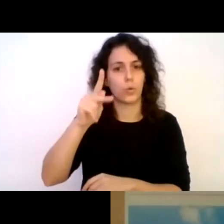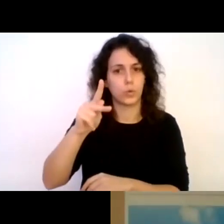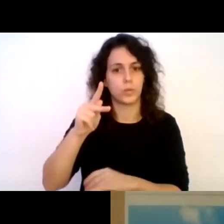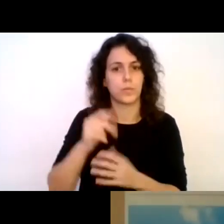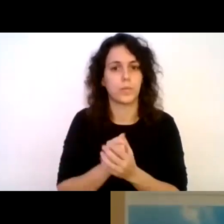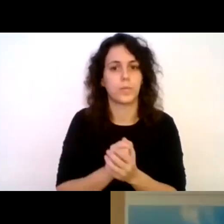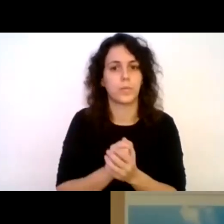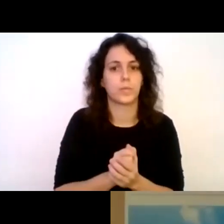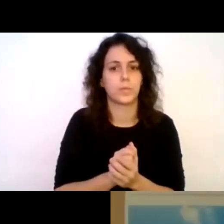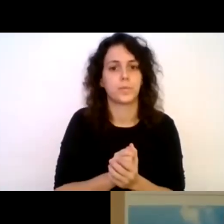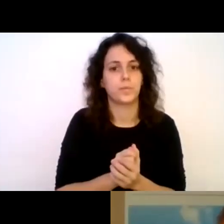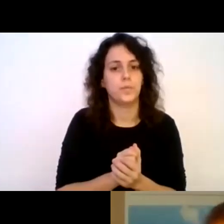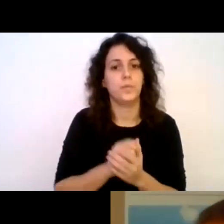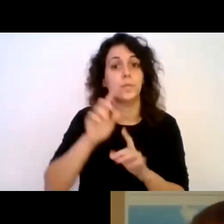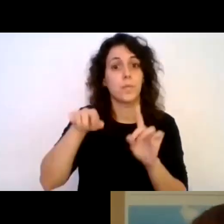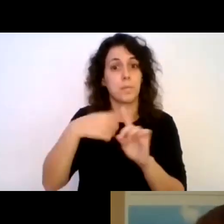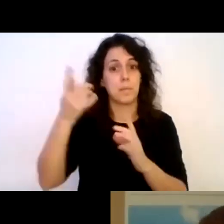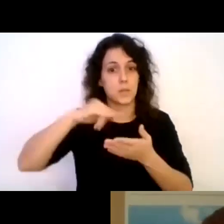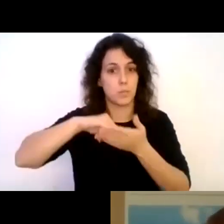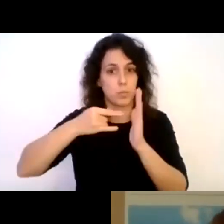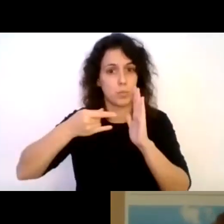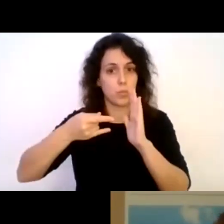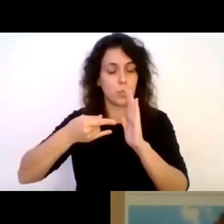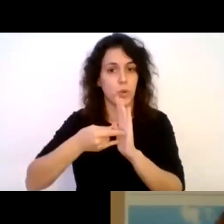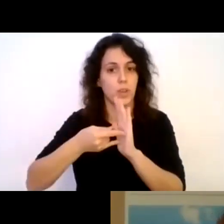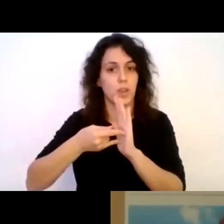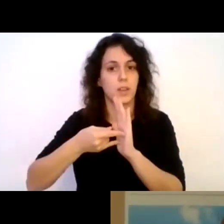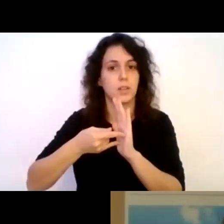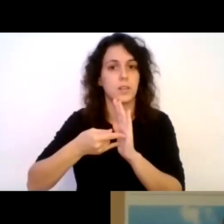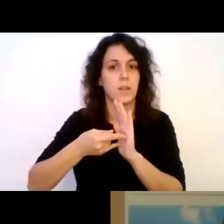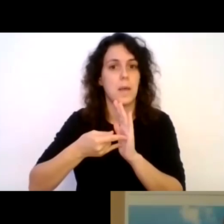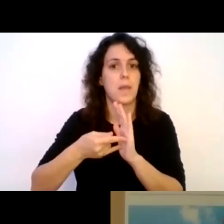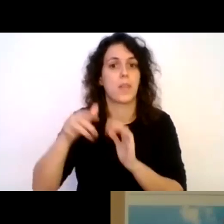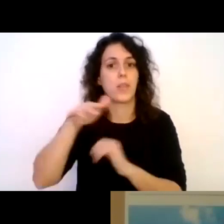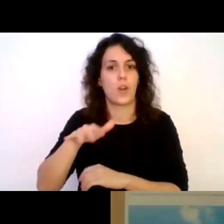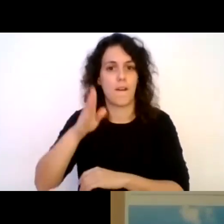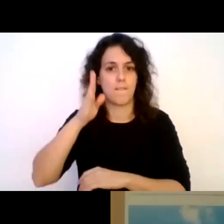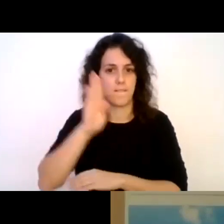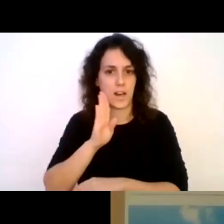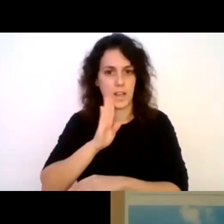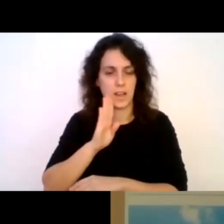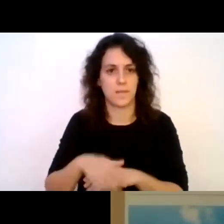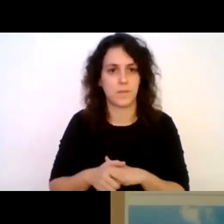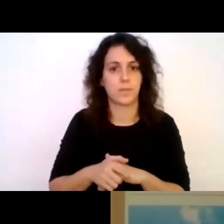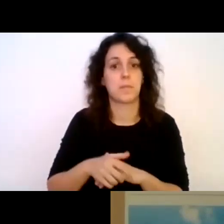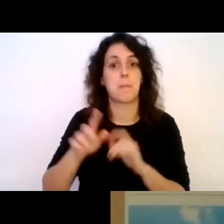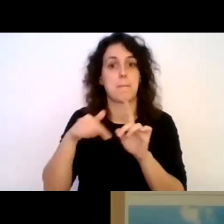y Project U-Turm Bélgica, West B-Wall Chile.